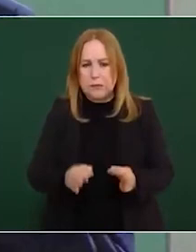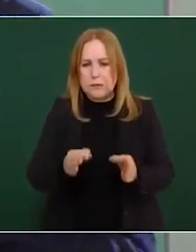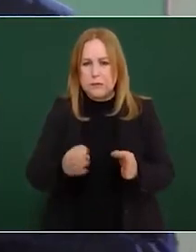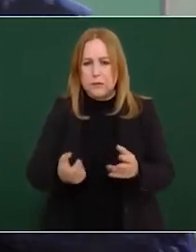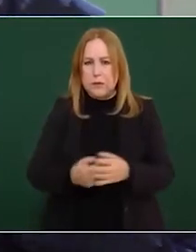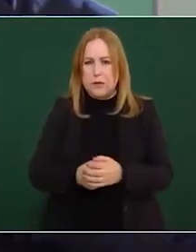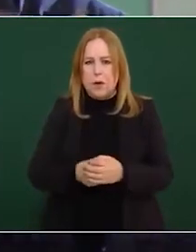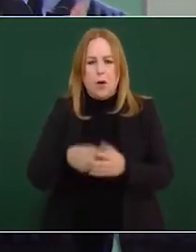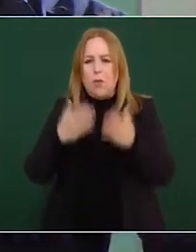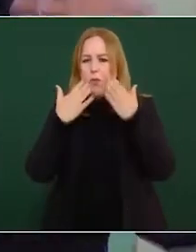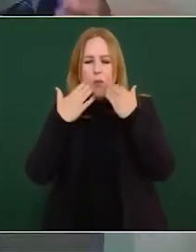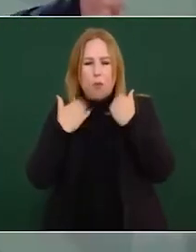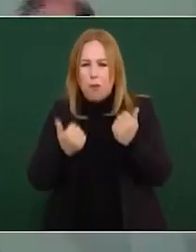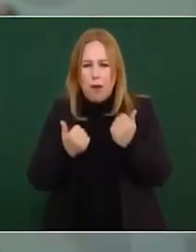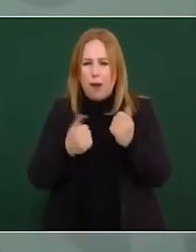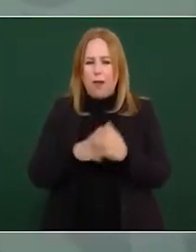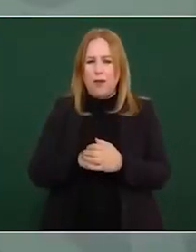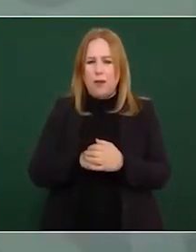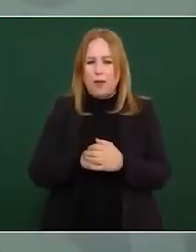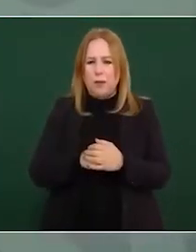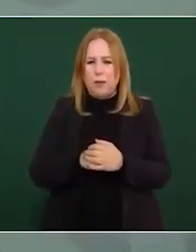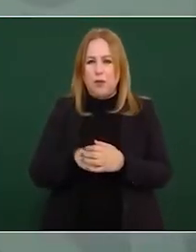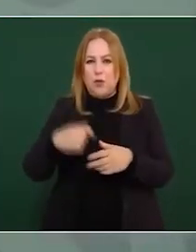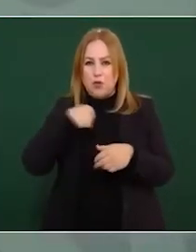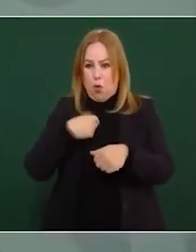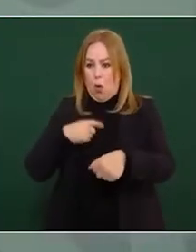a esa empresa turística